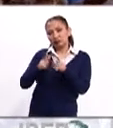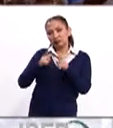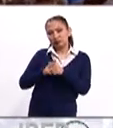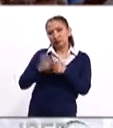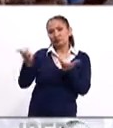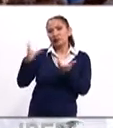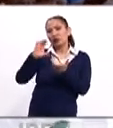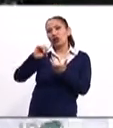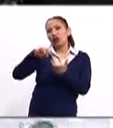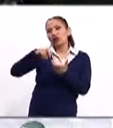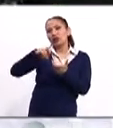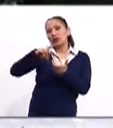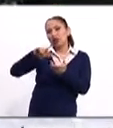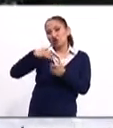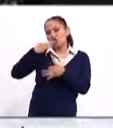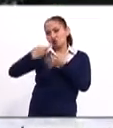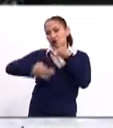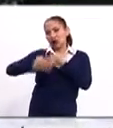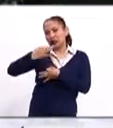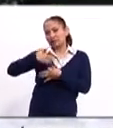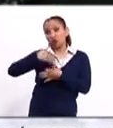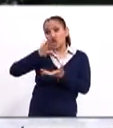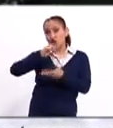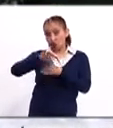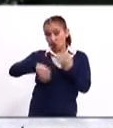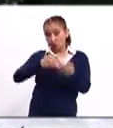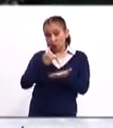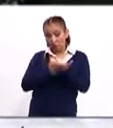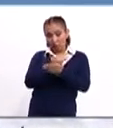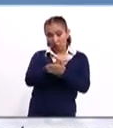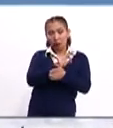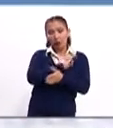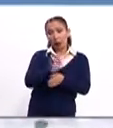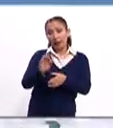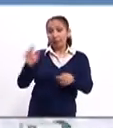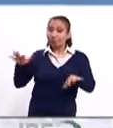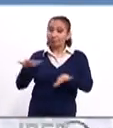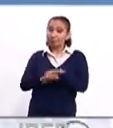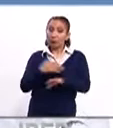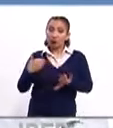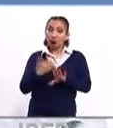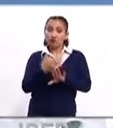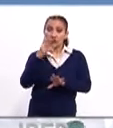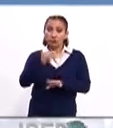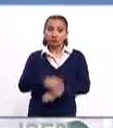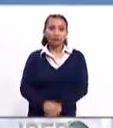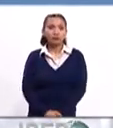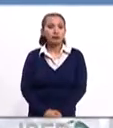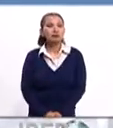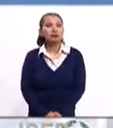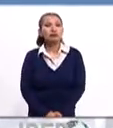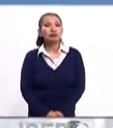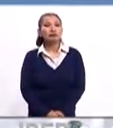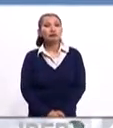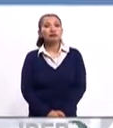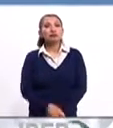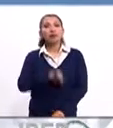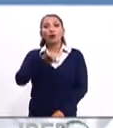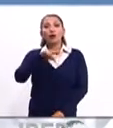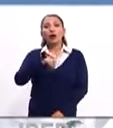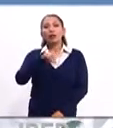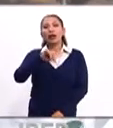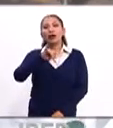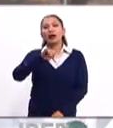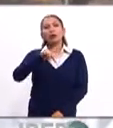jueces de la Suprema Corte, no todo está dicho y podría sufrir un revés incluso en este instante. Juan